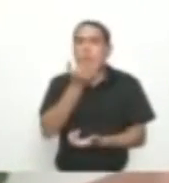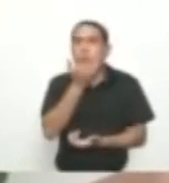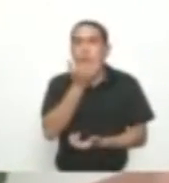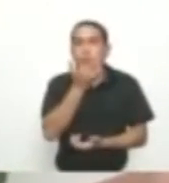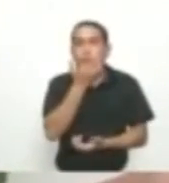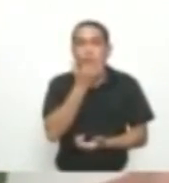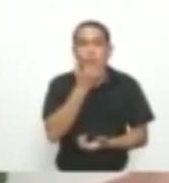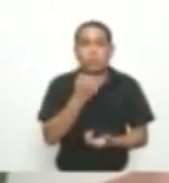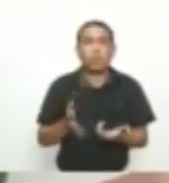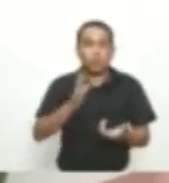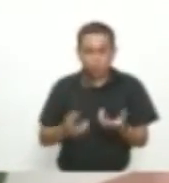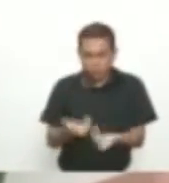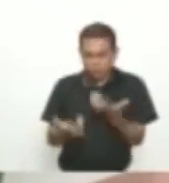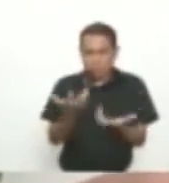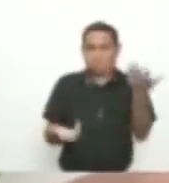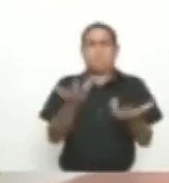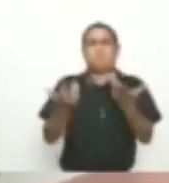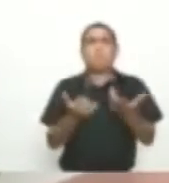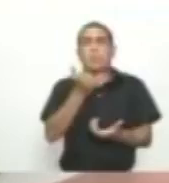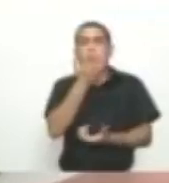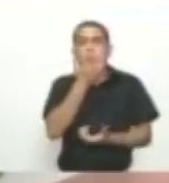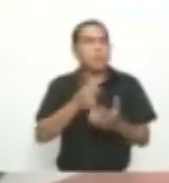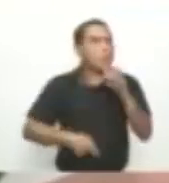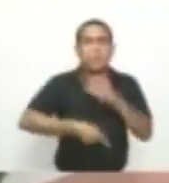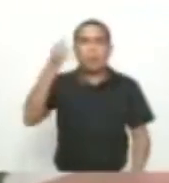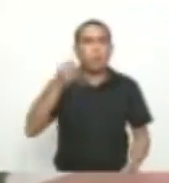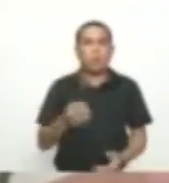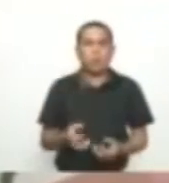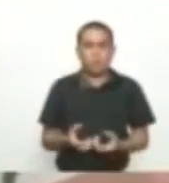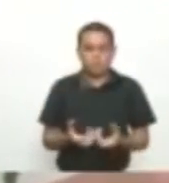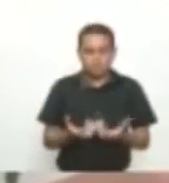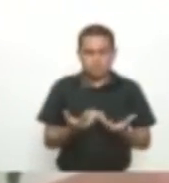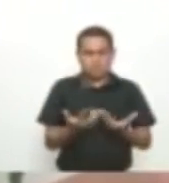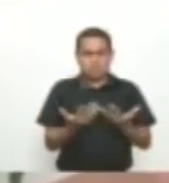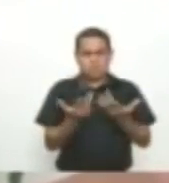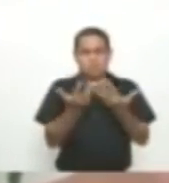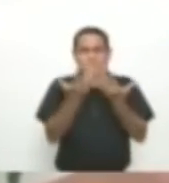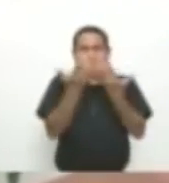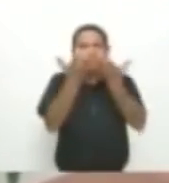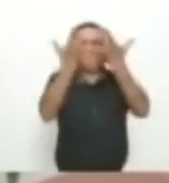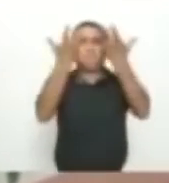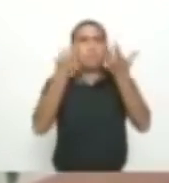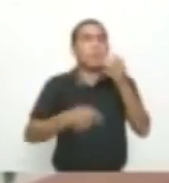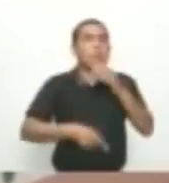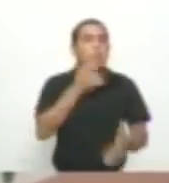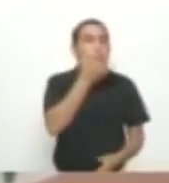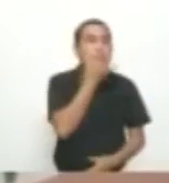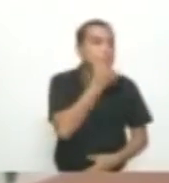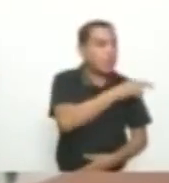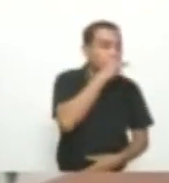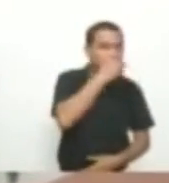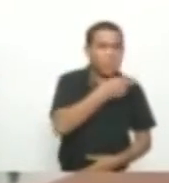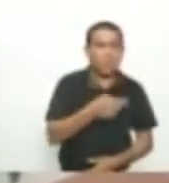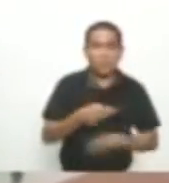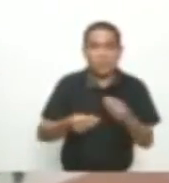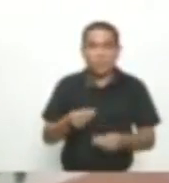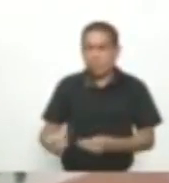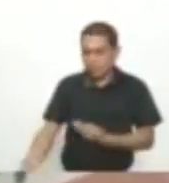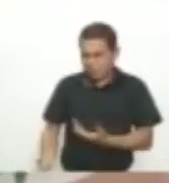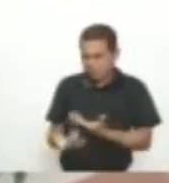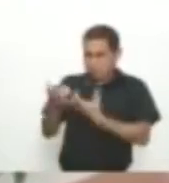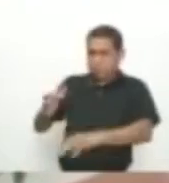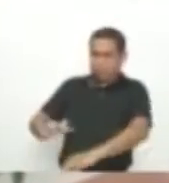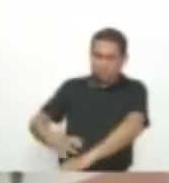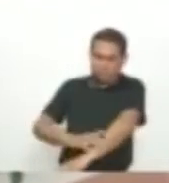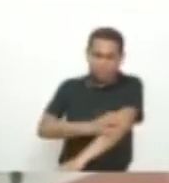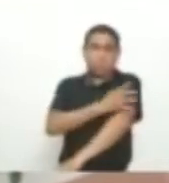Líquido Inflamable Se produce El fuego Y pues con este Se queman Los dos